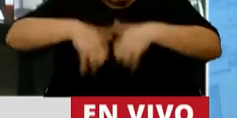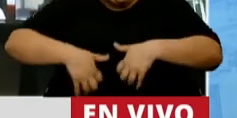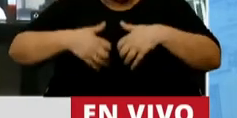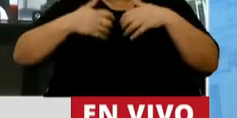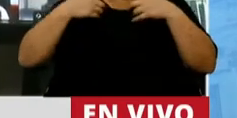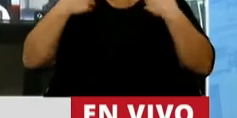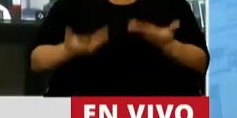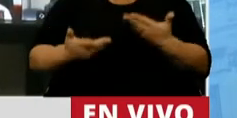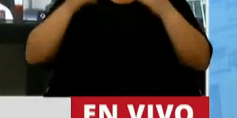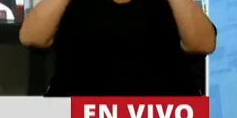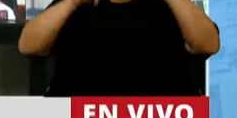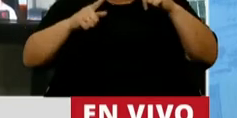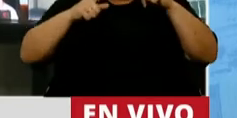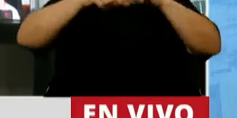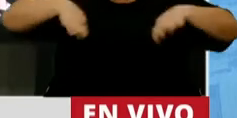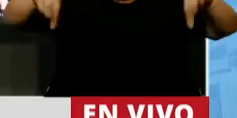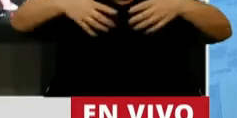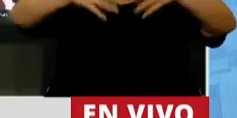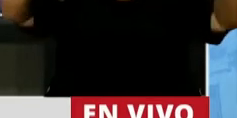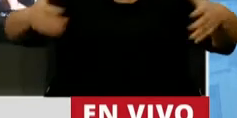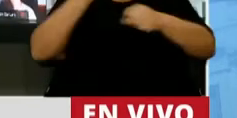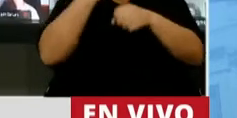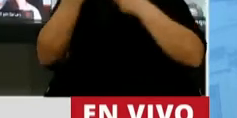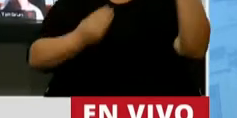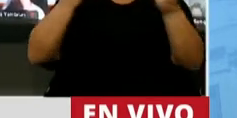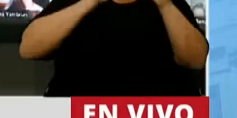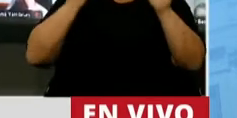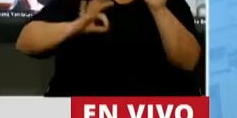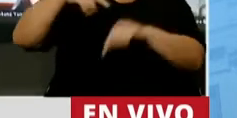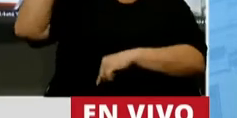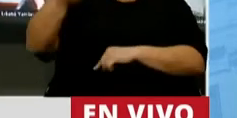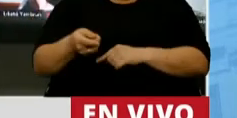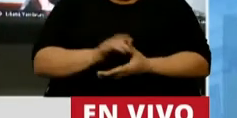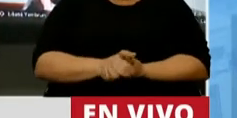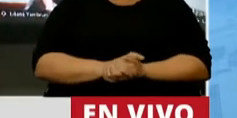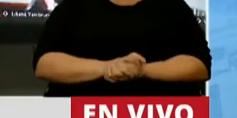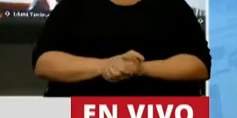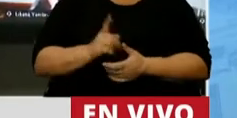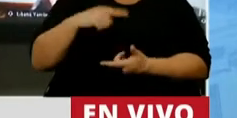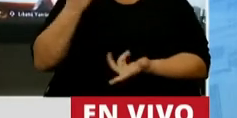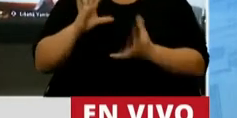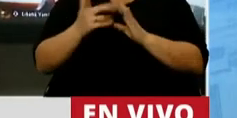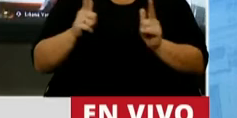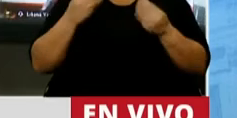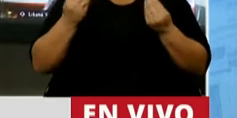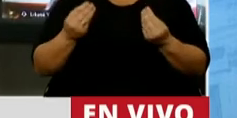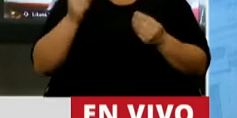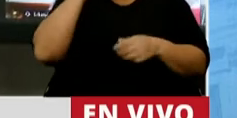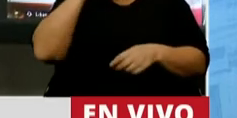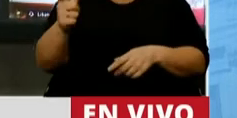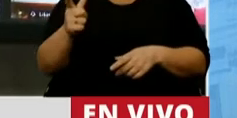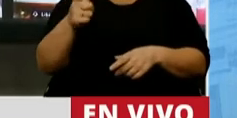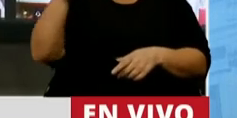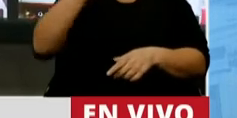y van a sentarse a programar más hectáreas y empleos genuinos el próximo año. No encuentro otro camino para lograr lo que